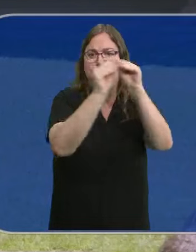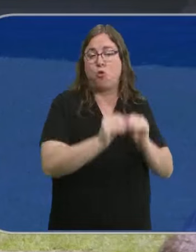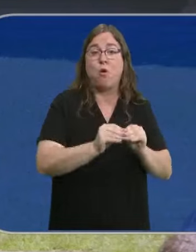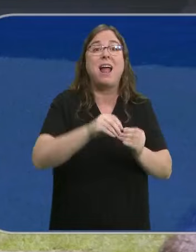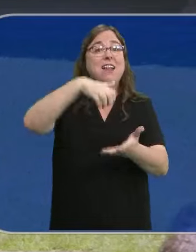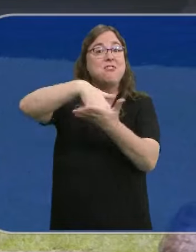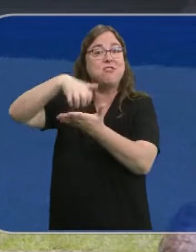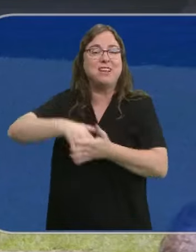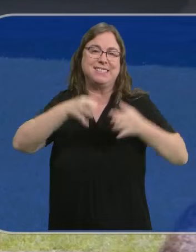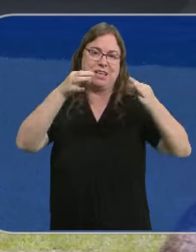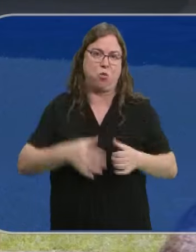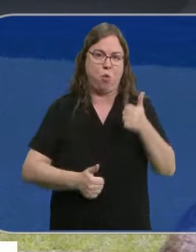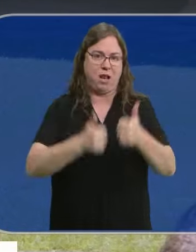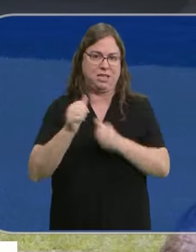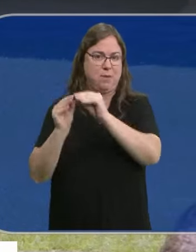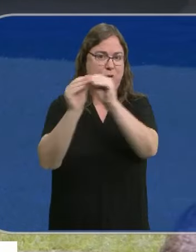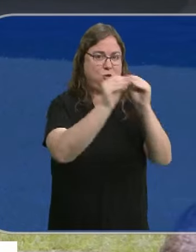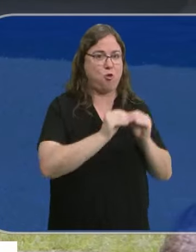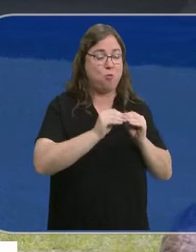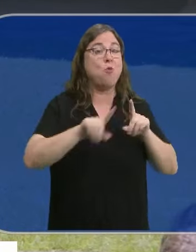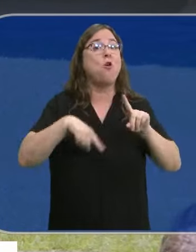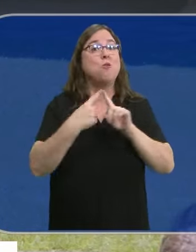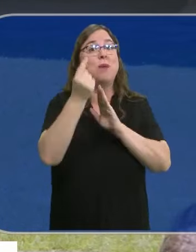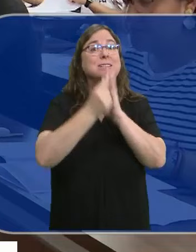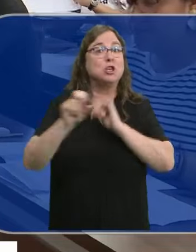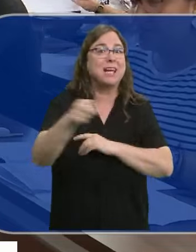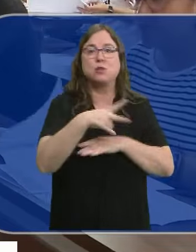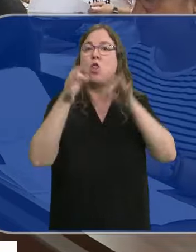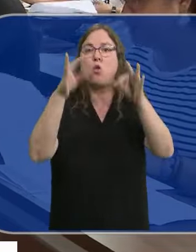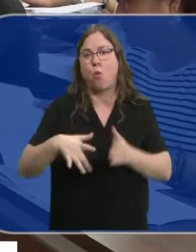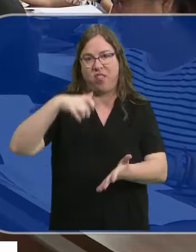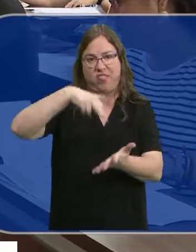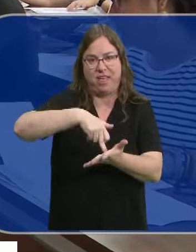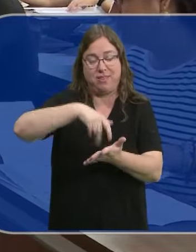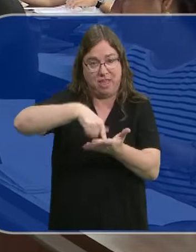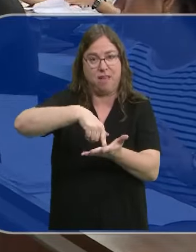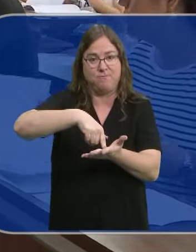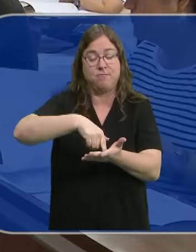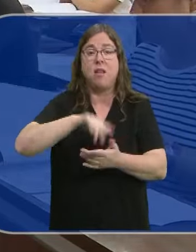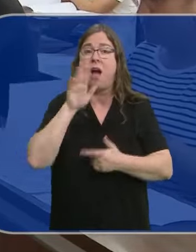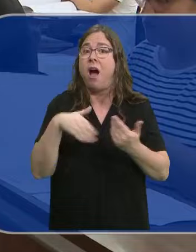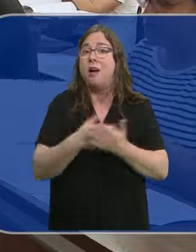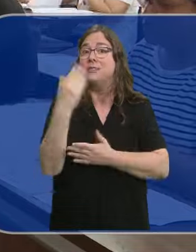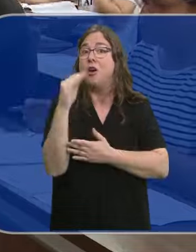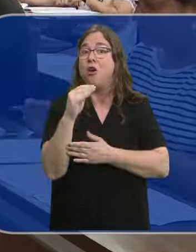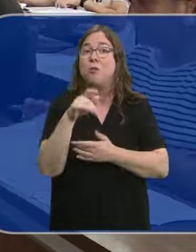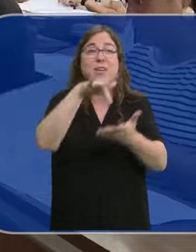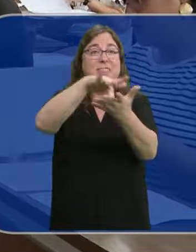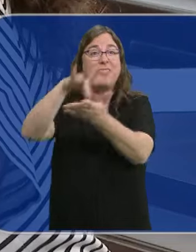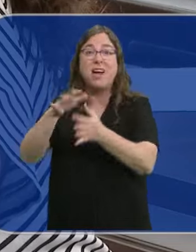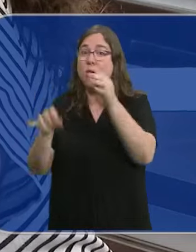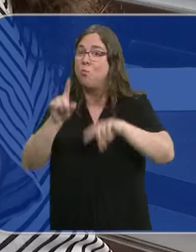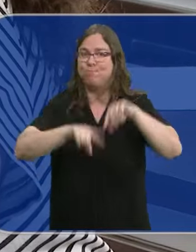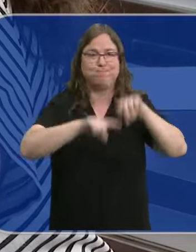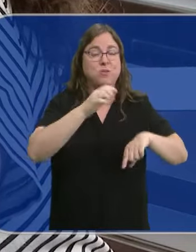Fechas comunes para el examen y para la publicación de las notas. Hasta ahora, los jóvenes españoles no se examinaban los mismos